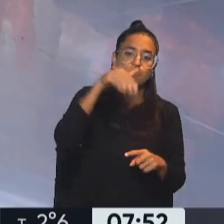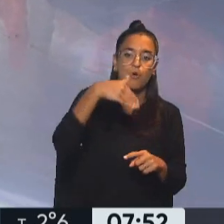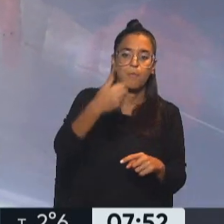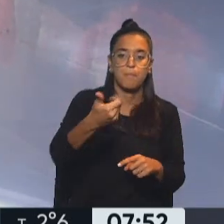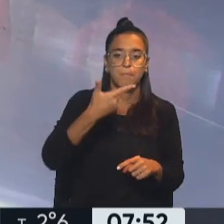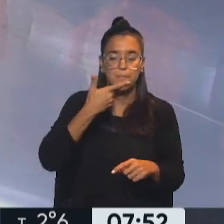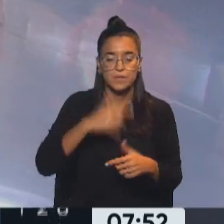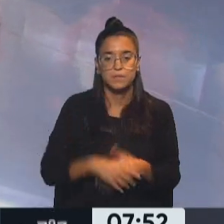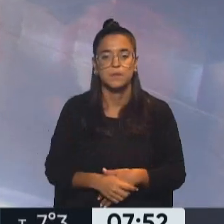escrita en el agua.